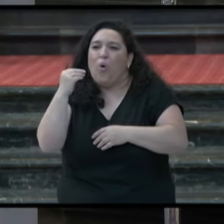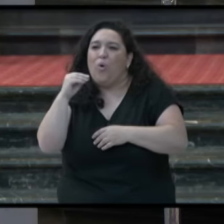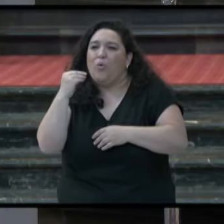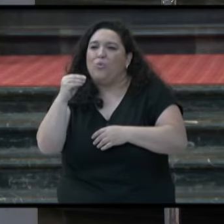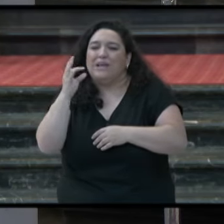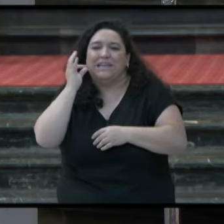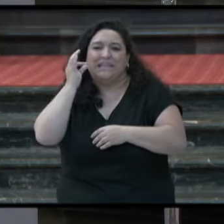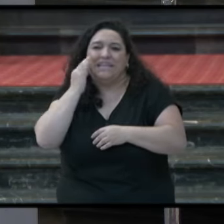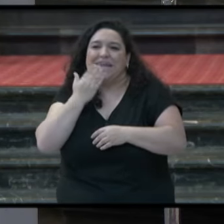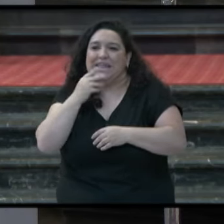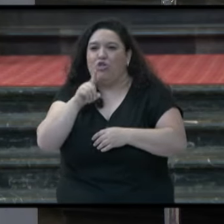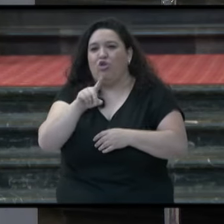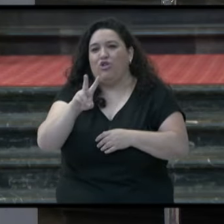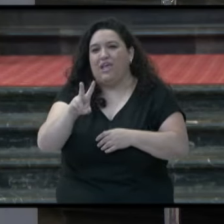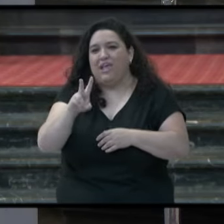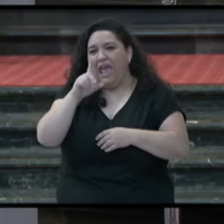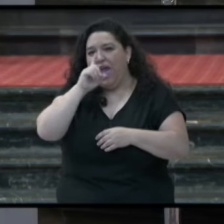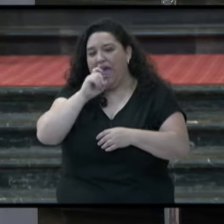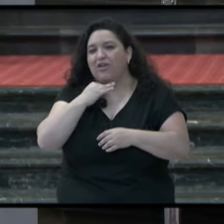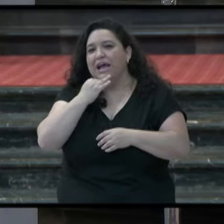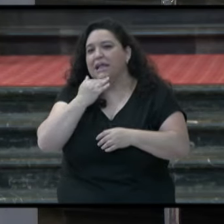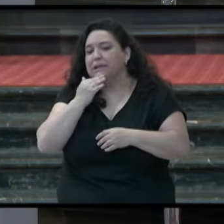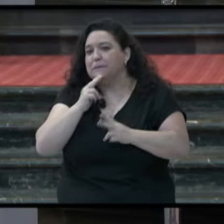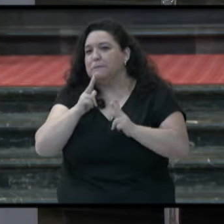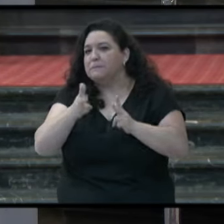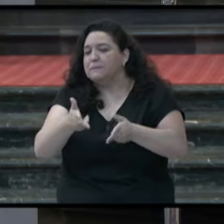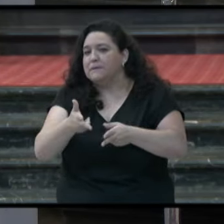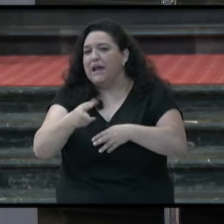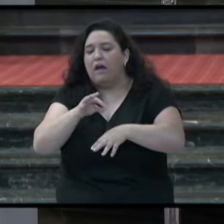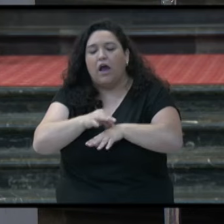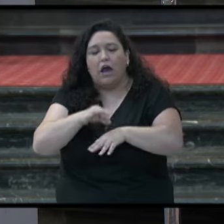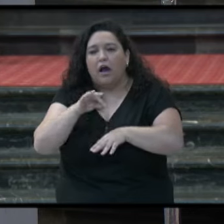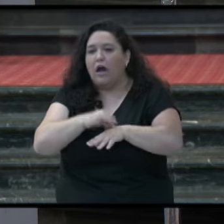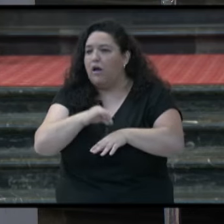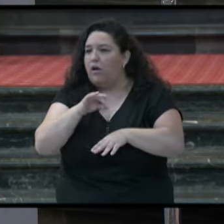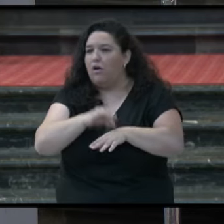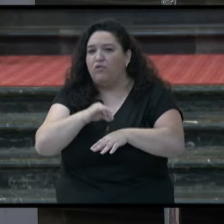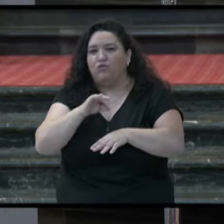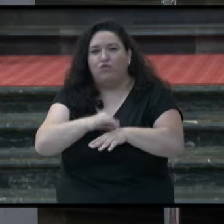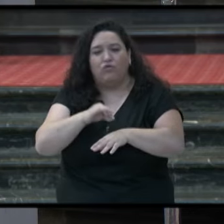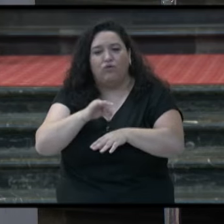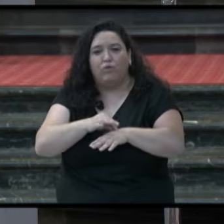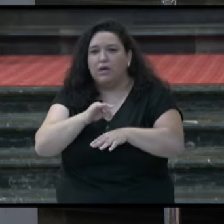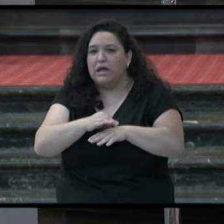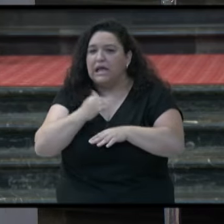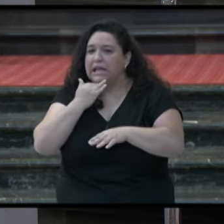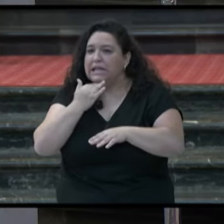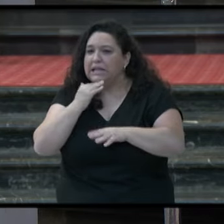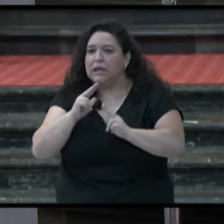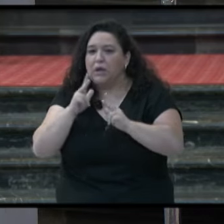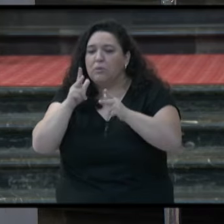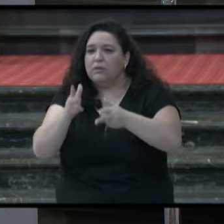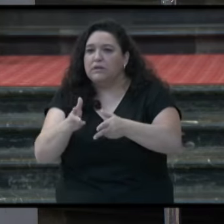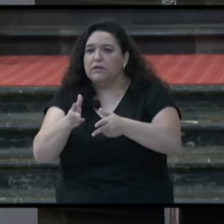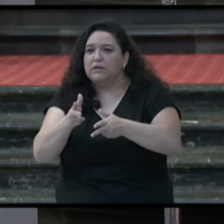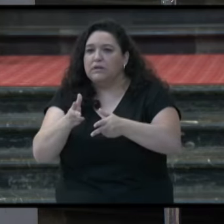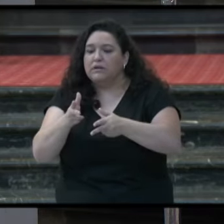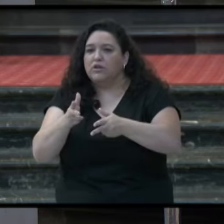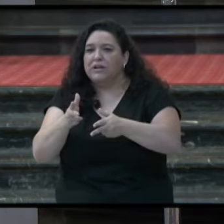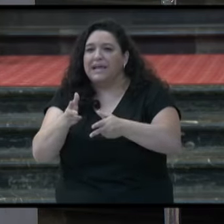le dice, de 12 años, pues que tenía una enfermedad de muerte. Y fue a Jesús